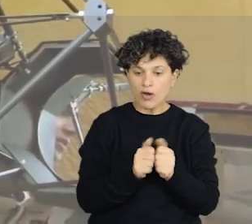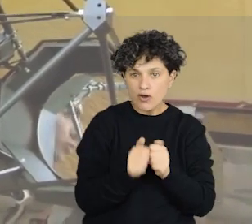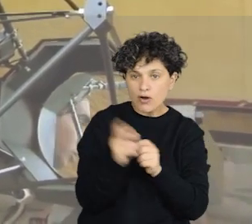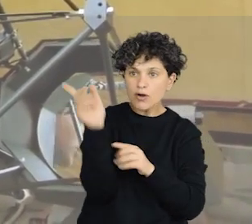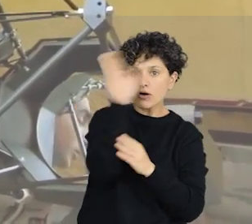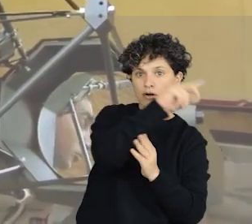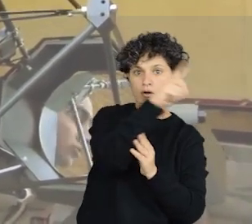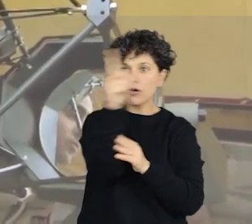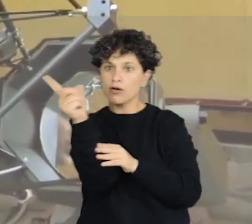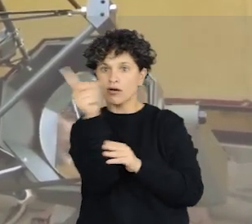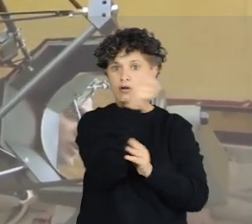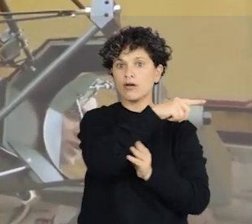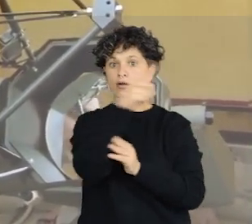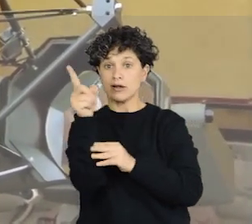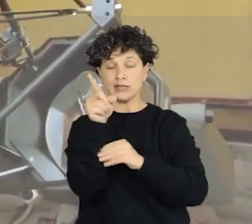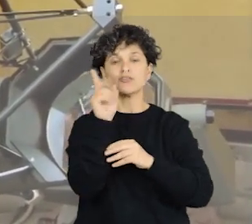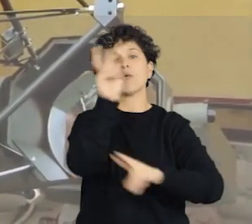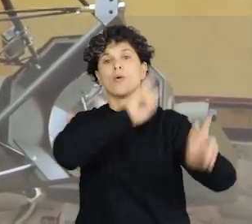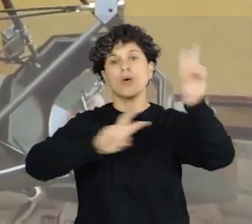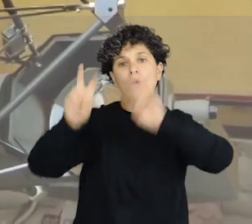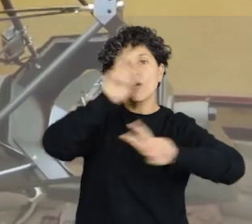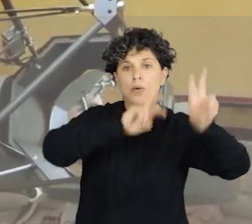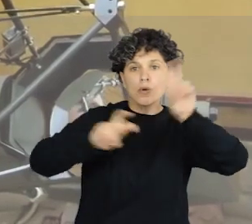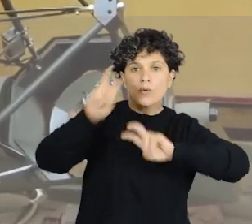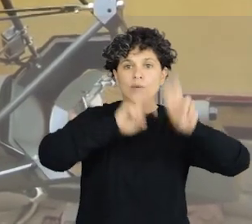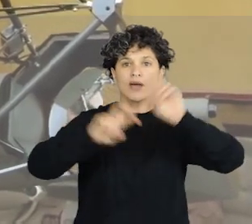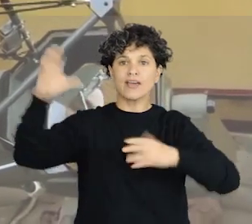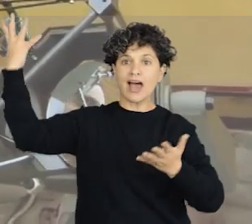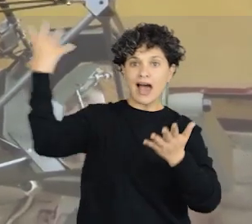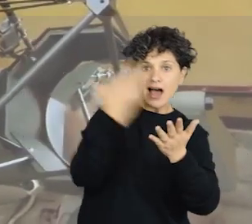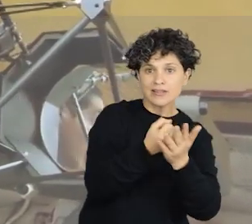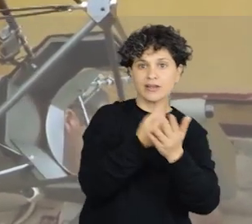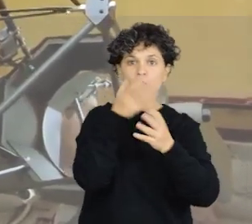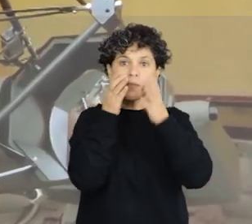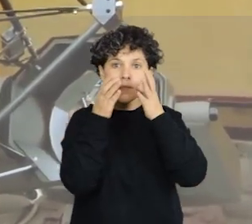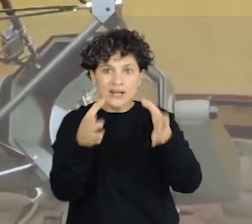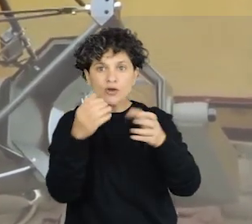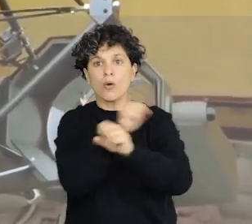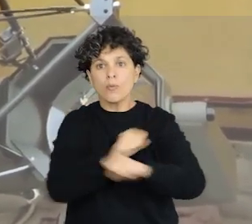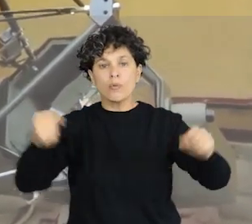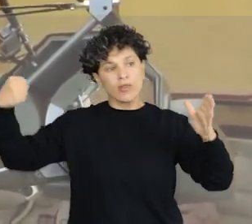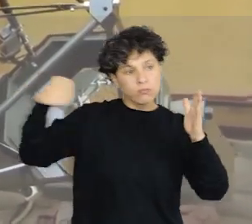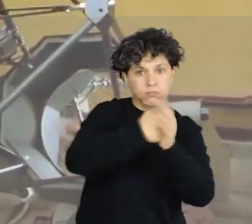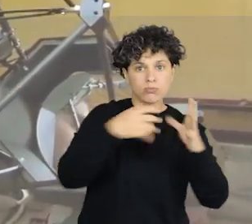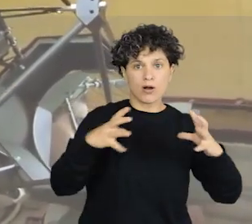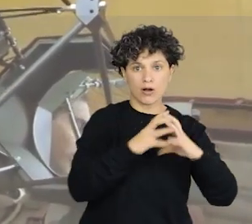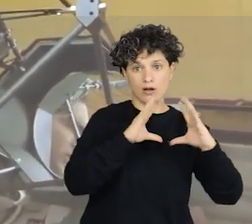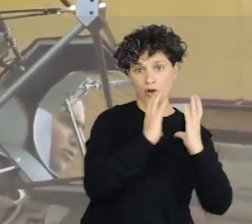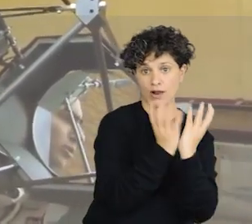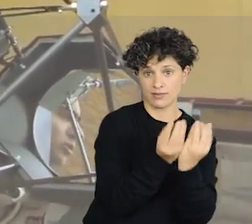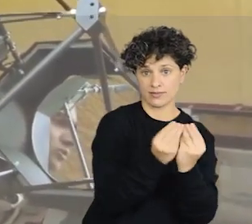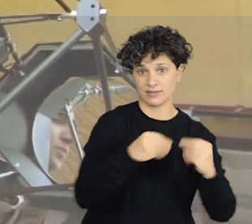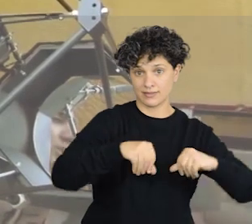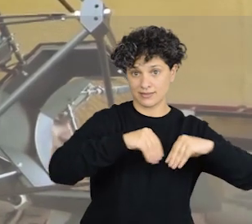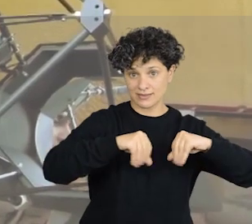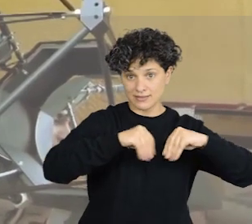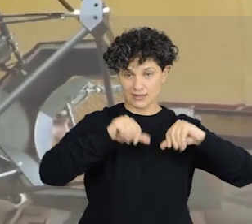asteroides peligrosos, asteroides que tienen chance de colisión con la Tierra. Es forma parte del programa Busca. Ya ha descubierto un par de asteroides en el